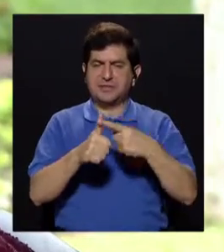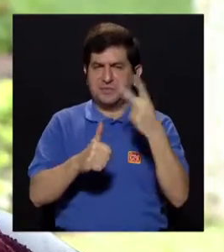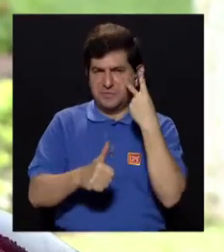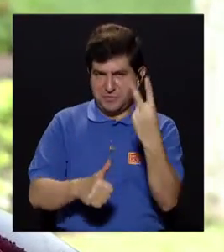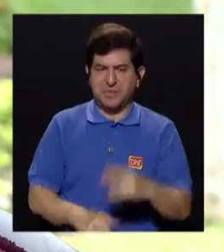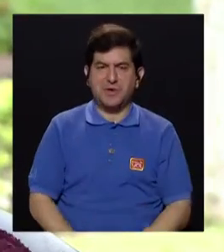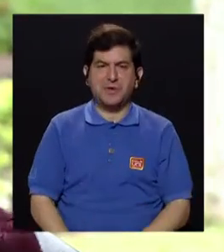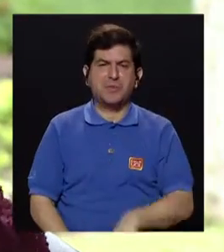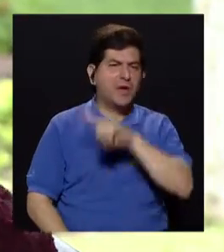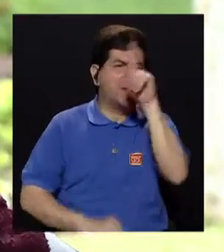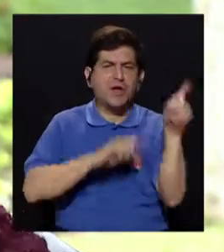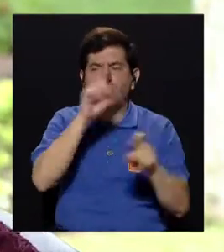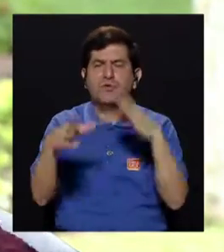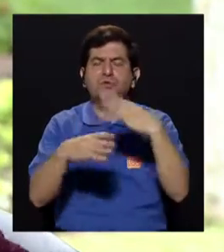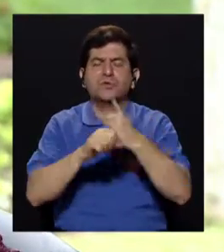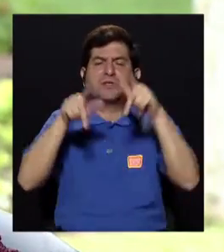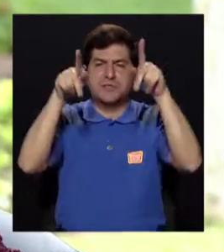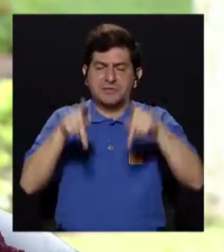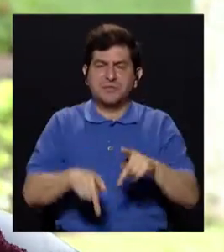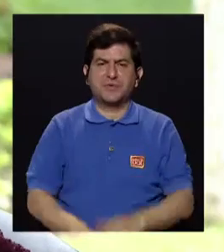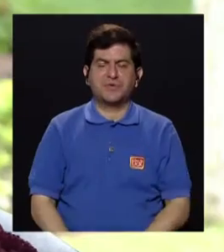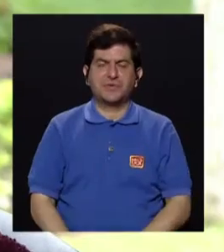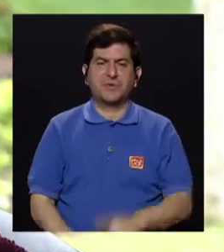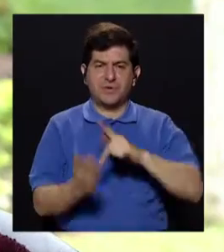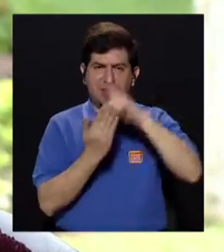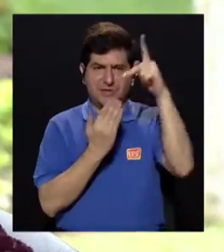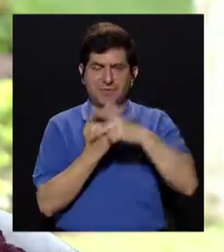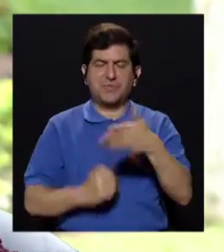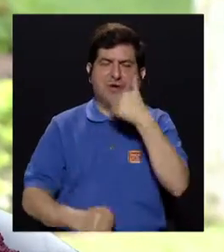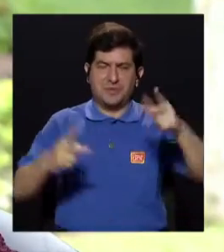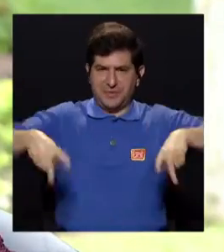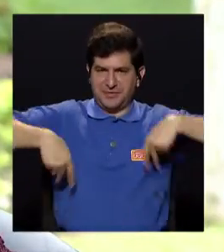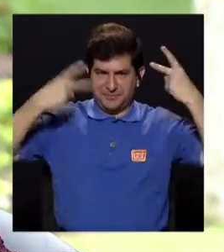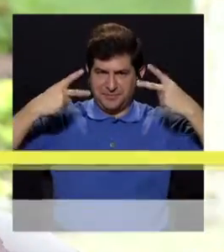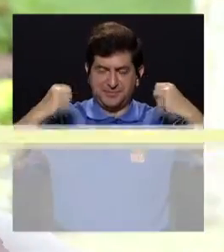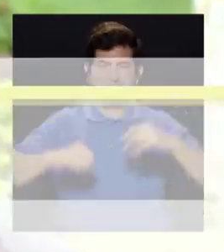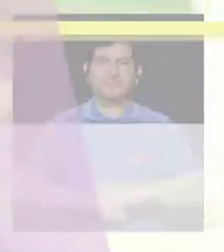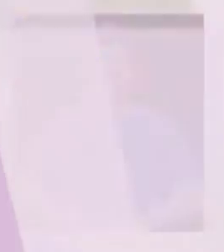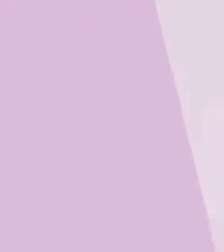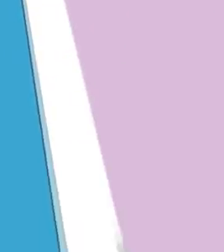le parece si observamos estas consultas que nos hacen nuestros televidentes de Vivir Mejor?